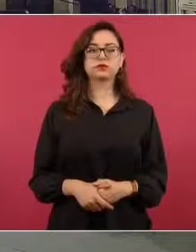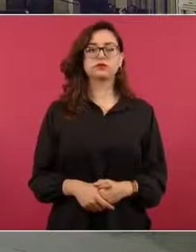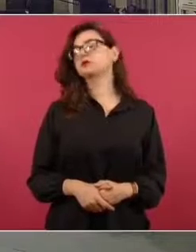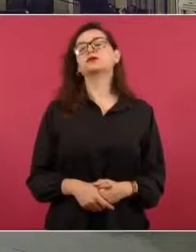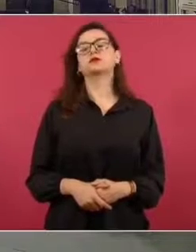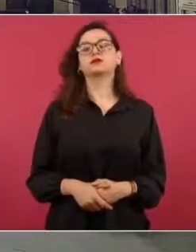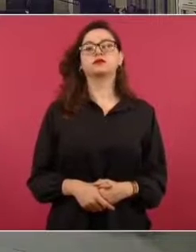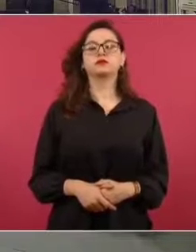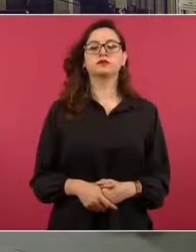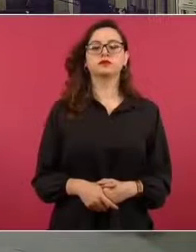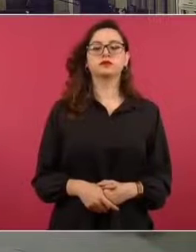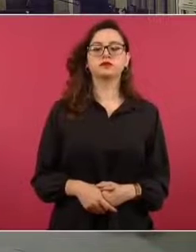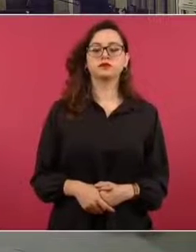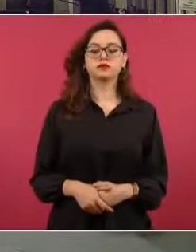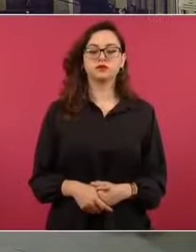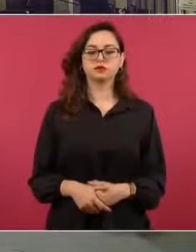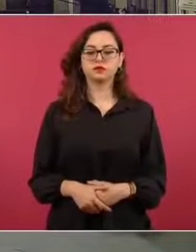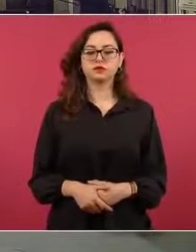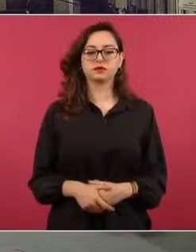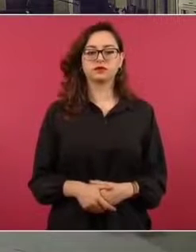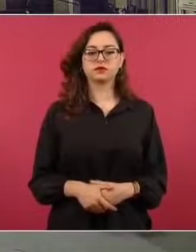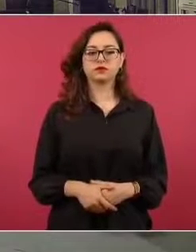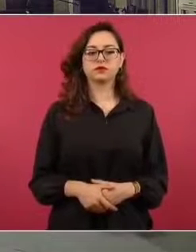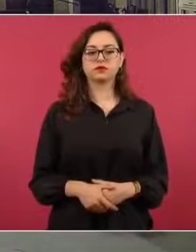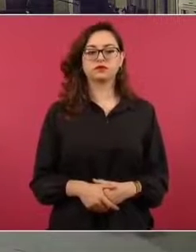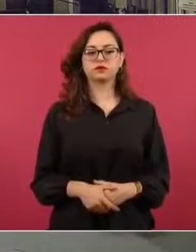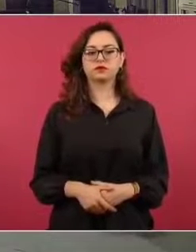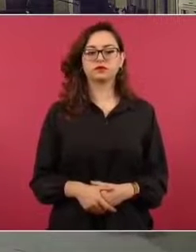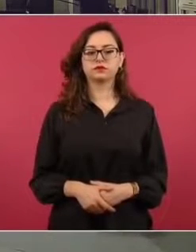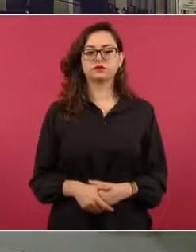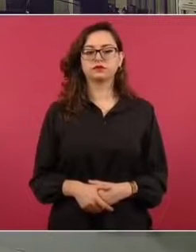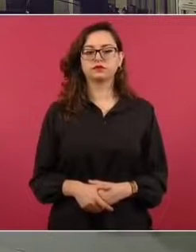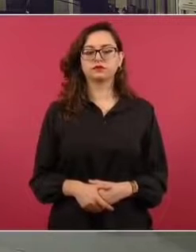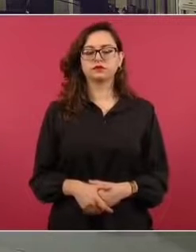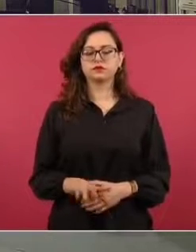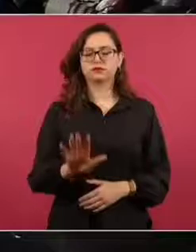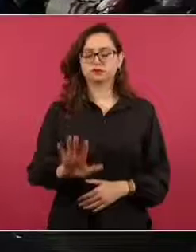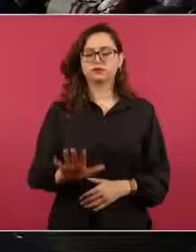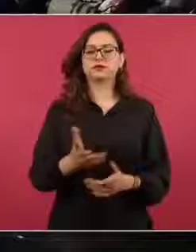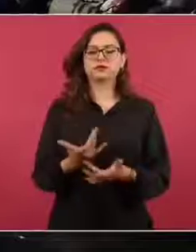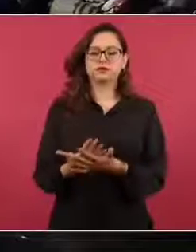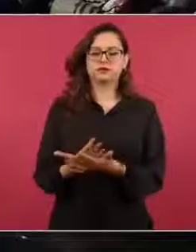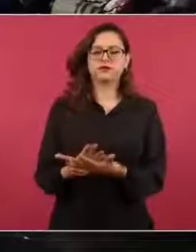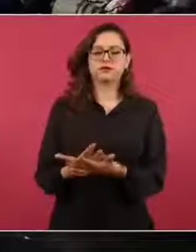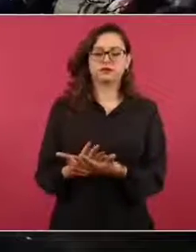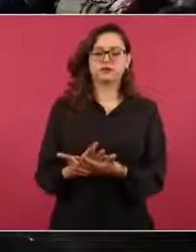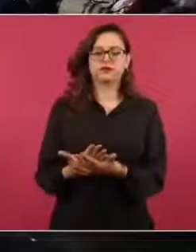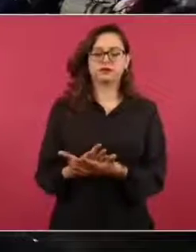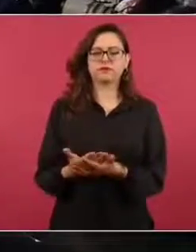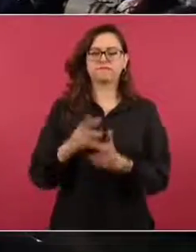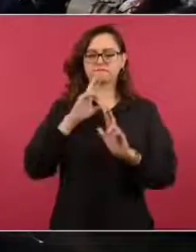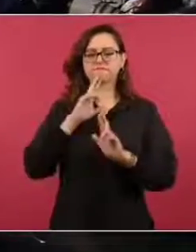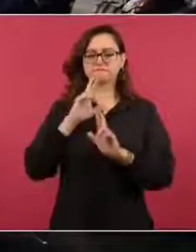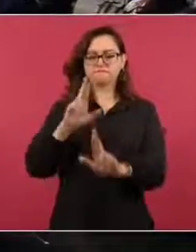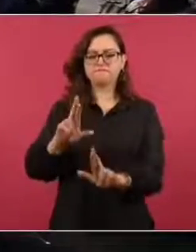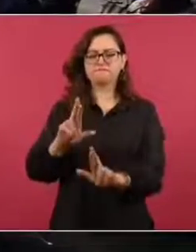Moreno? Vamos a contestar ahora, y también te contesto a ti, pero vamos. Es más,